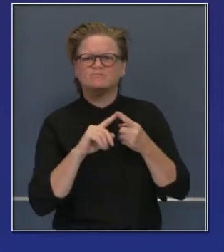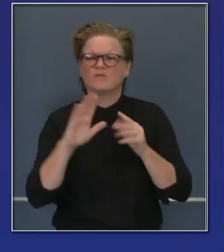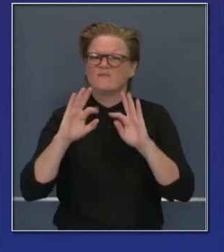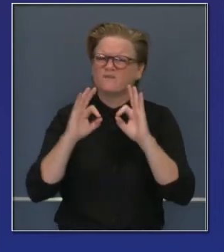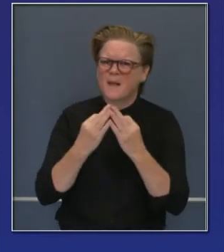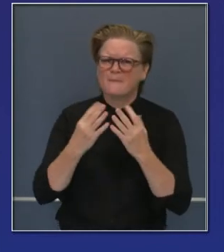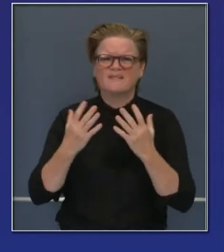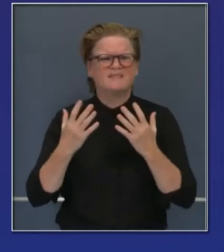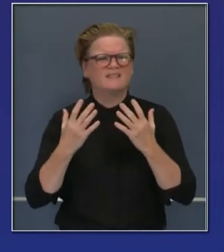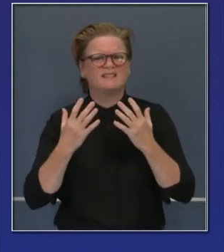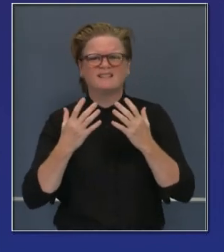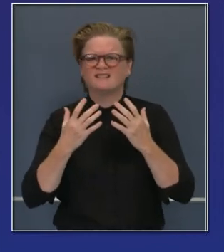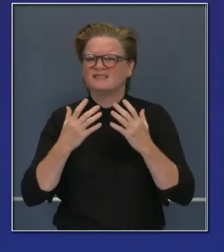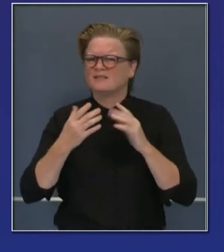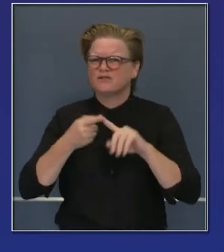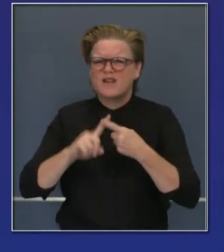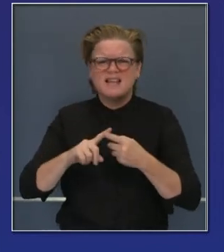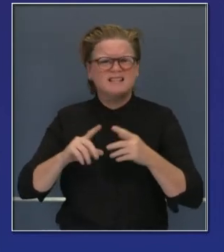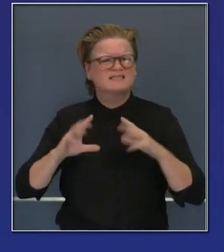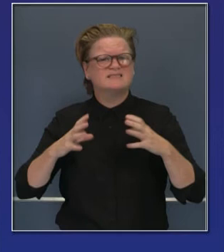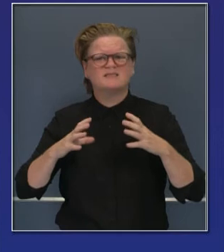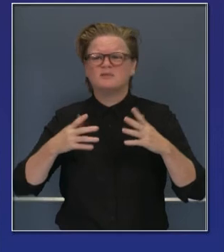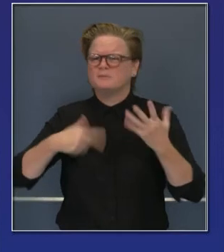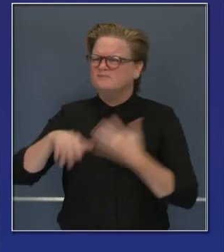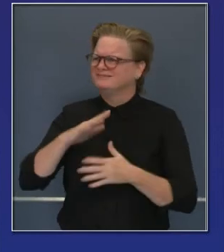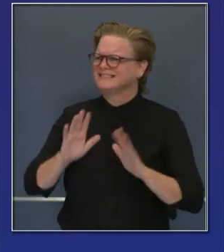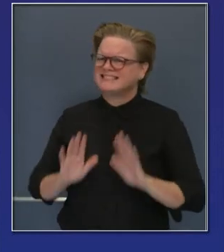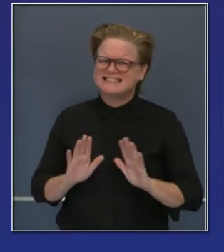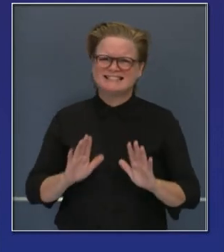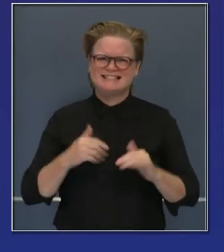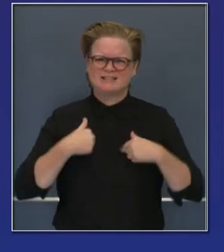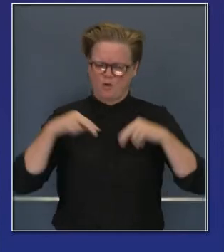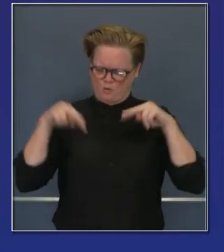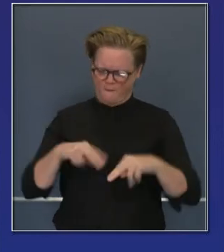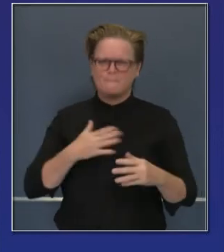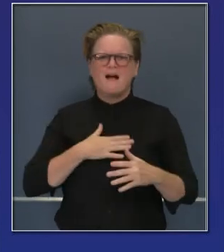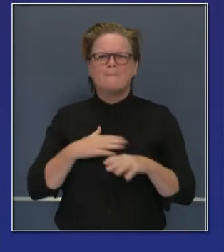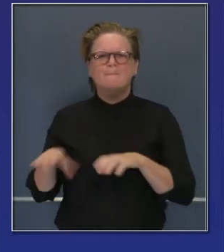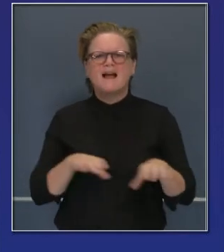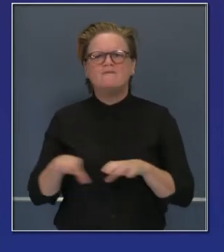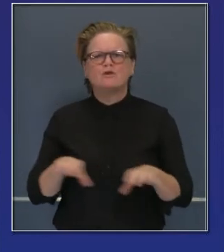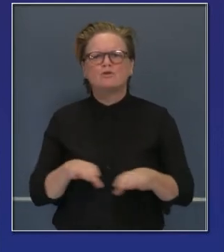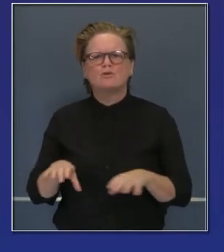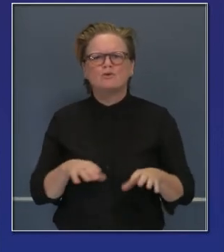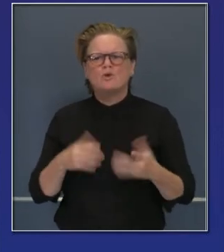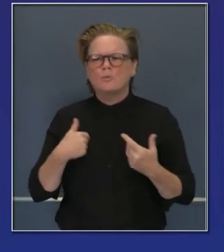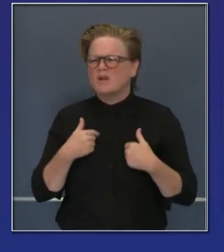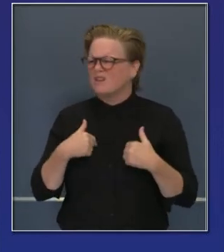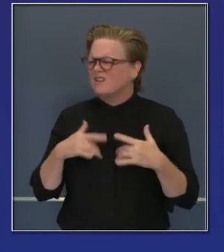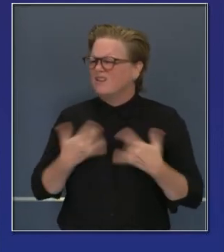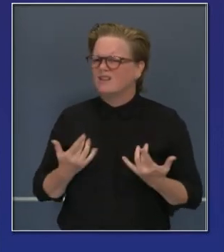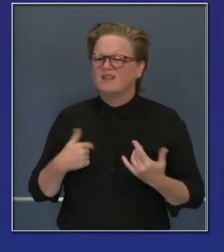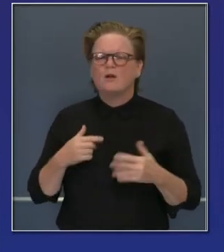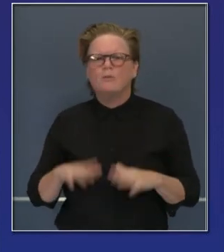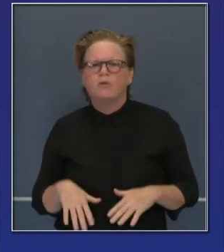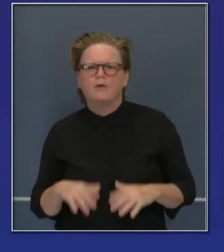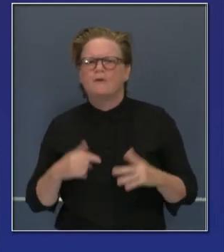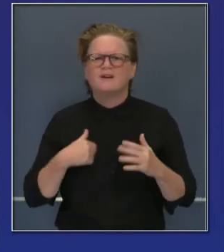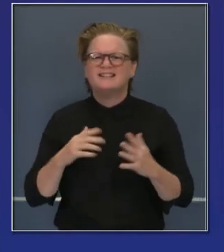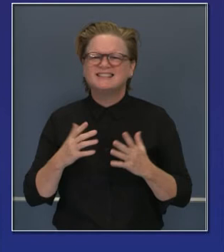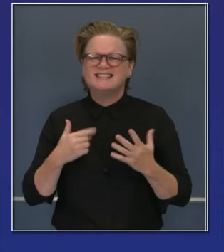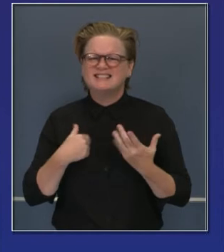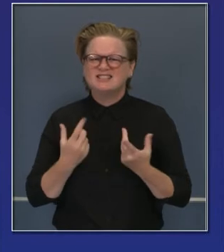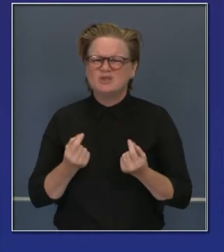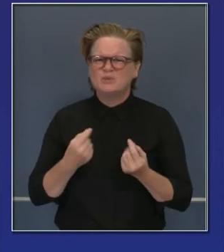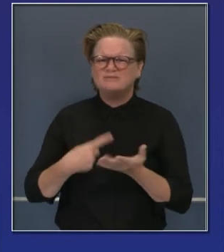han dicho incluso, hemos decidido cambiar nuestro plan para el Día de Acción de Gracias. En lugar de hacerlo más tarde en la noche, vamos a